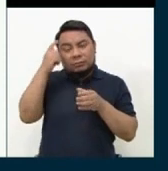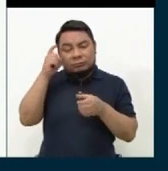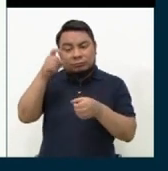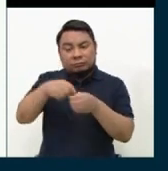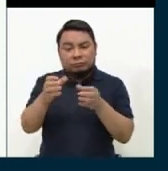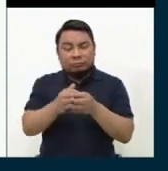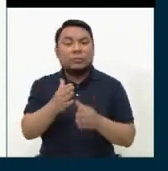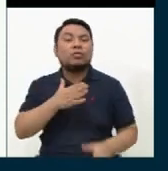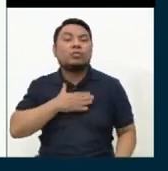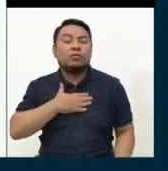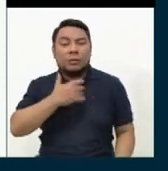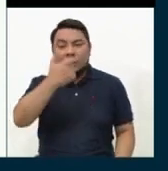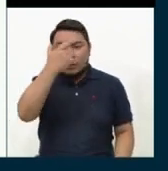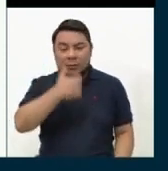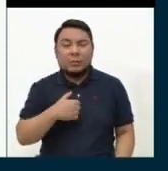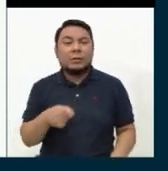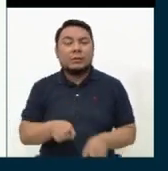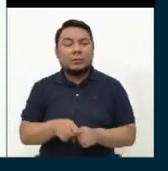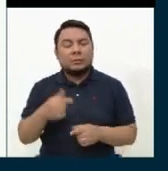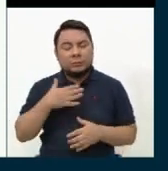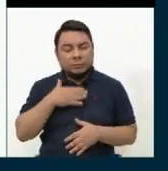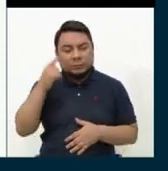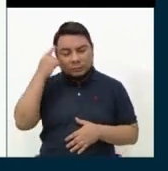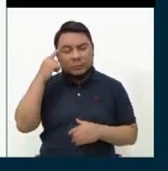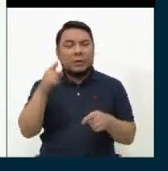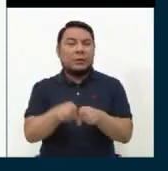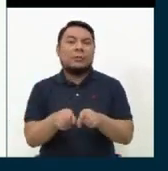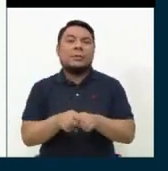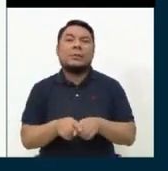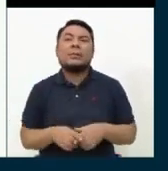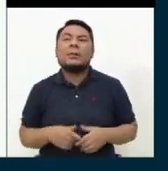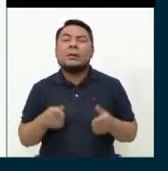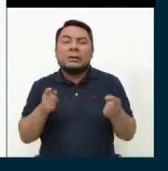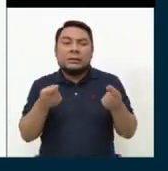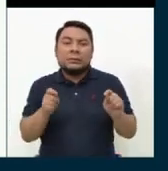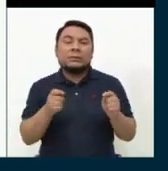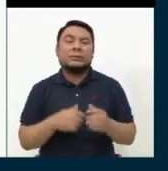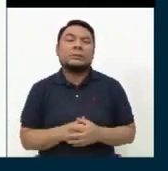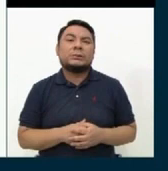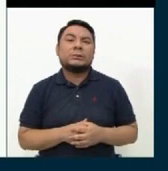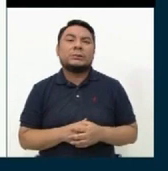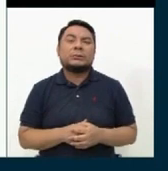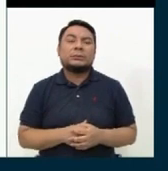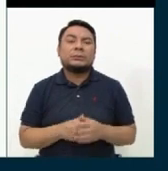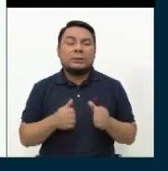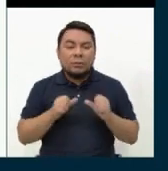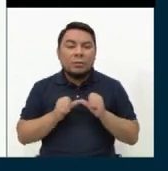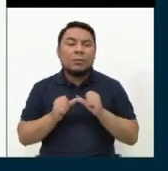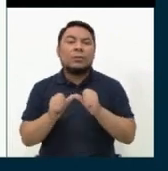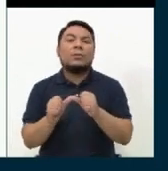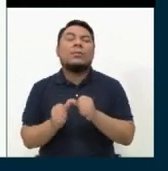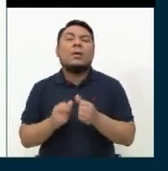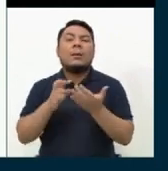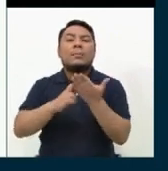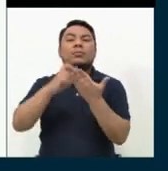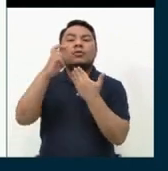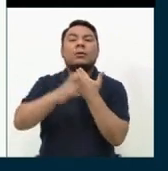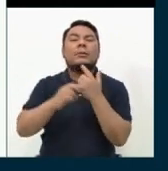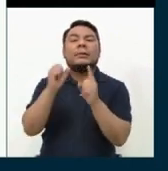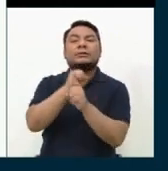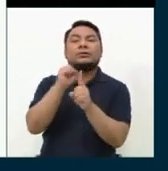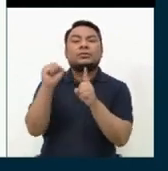yo personalmente también tengo del mismo criterio de tratar de continuar con los programas sociales